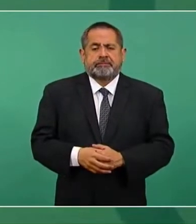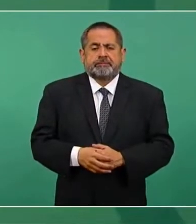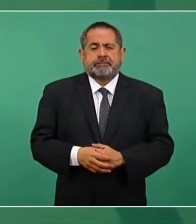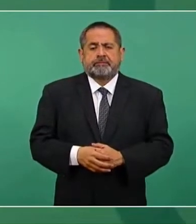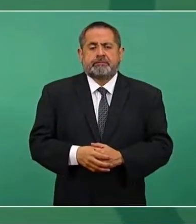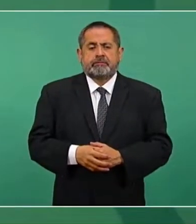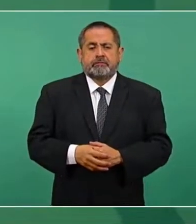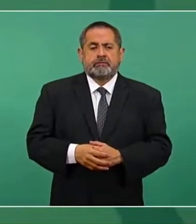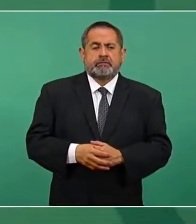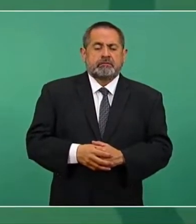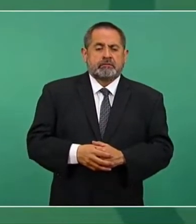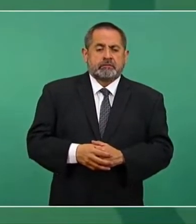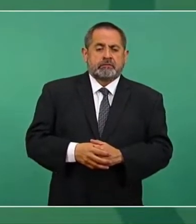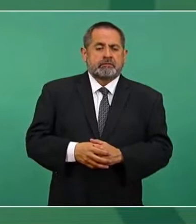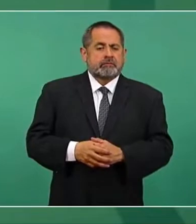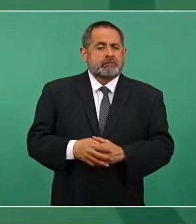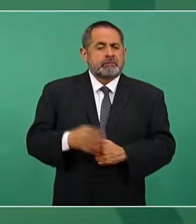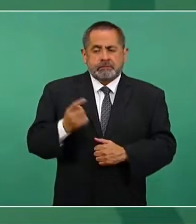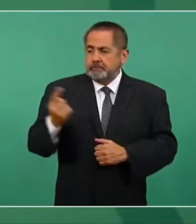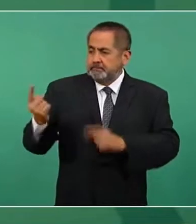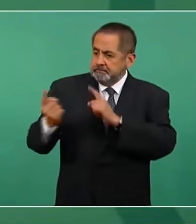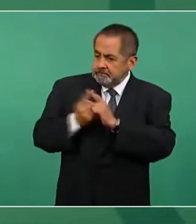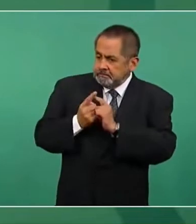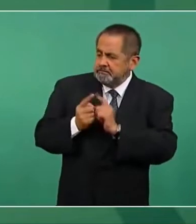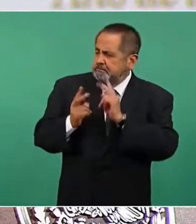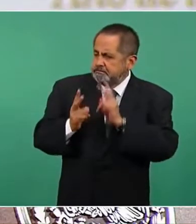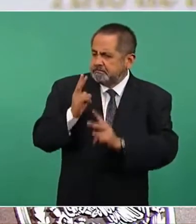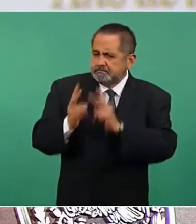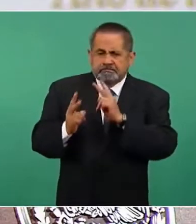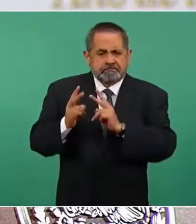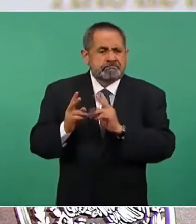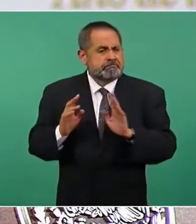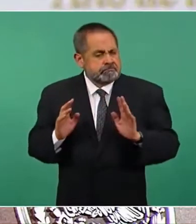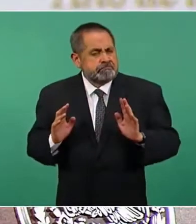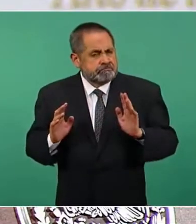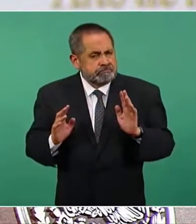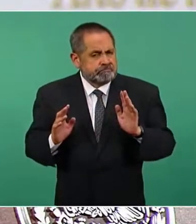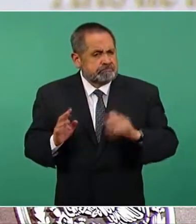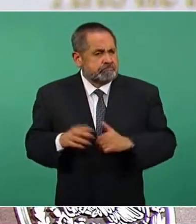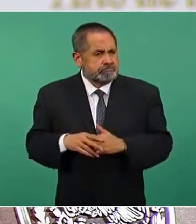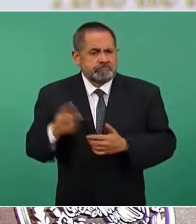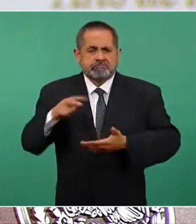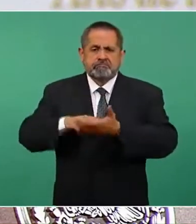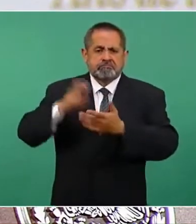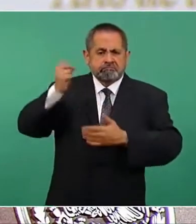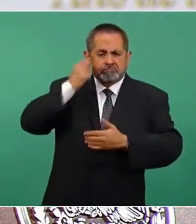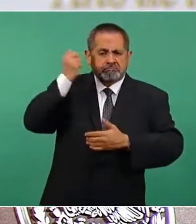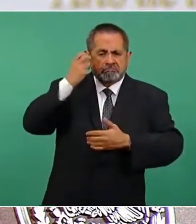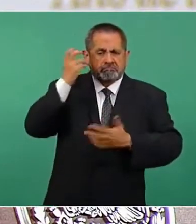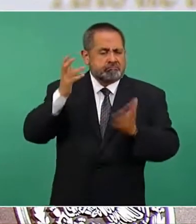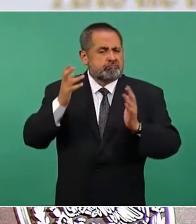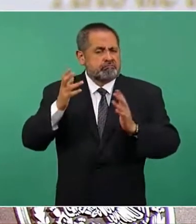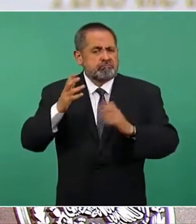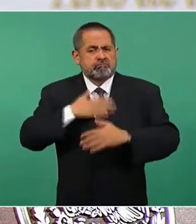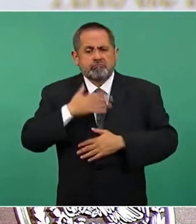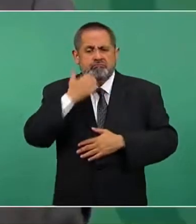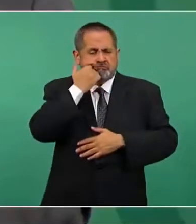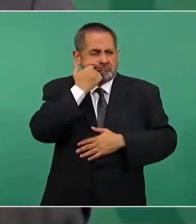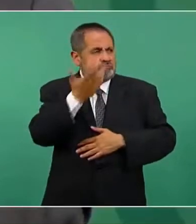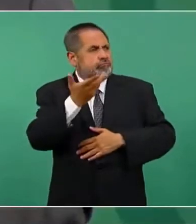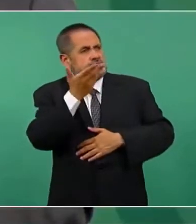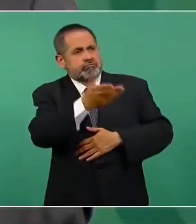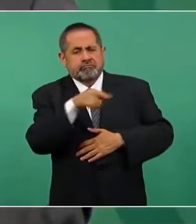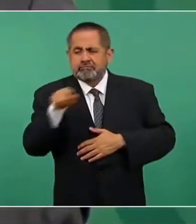y ahí hablamos de que nosotros queremos que se levante el